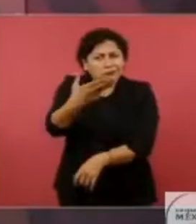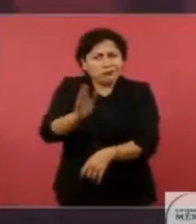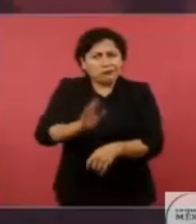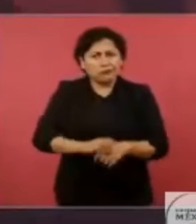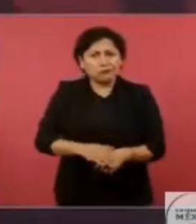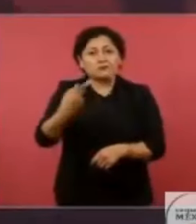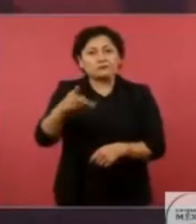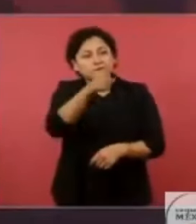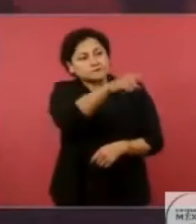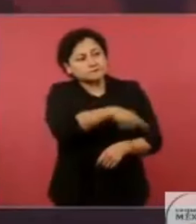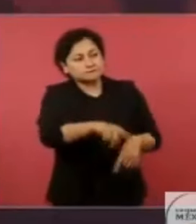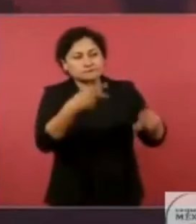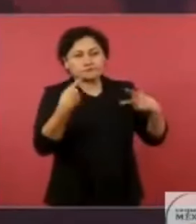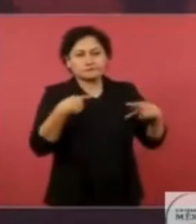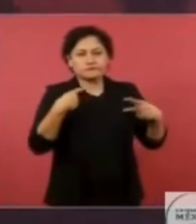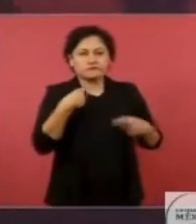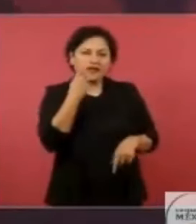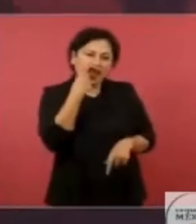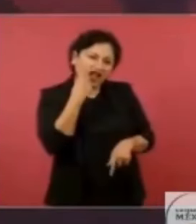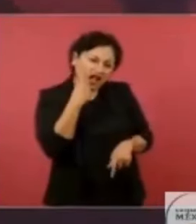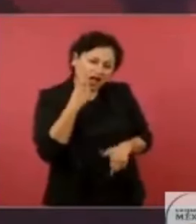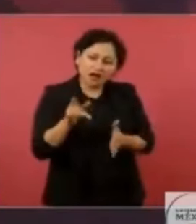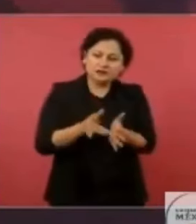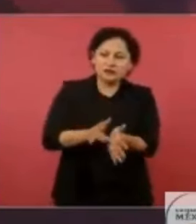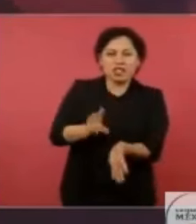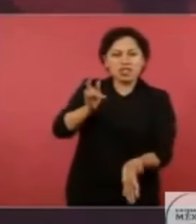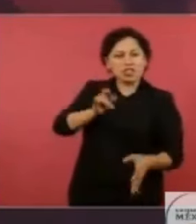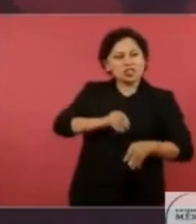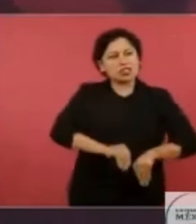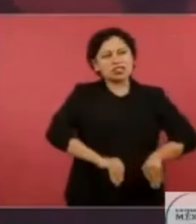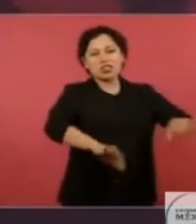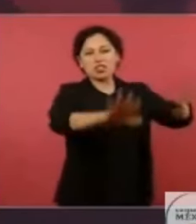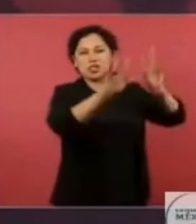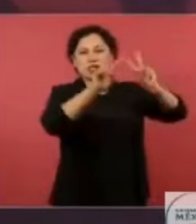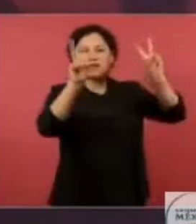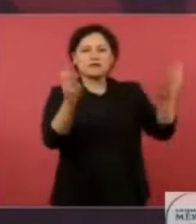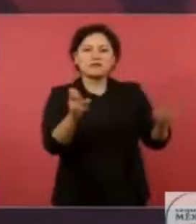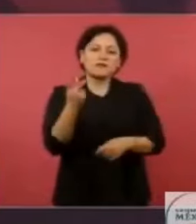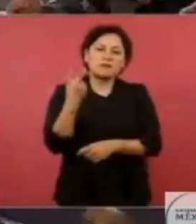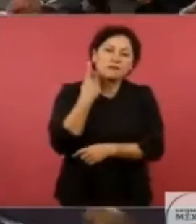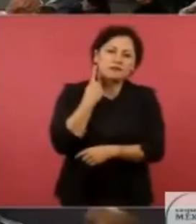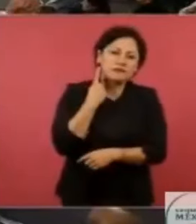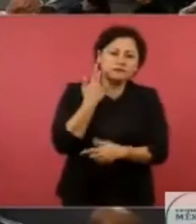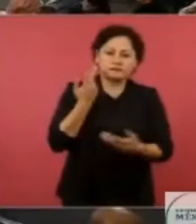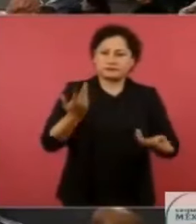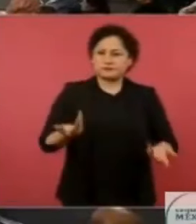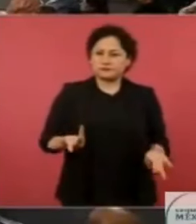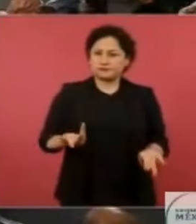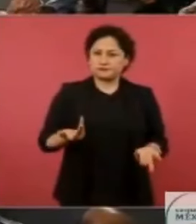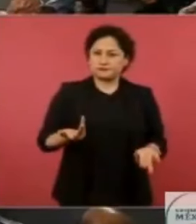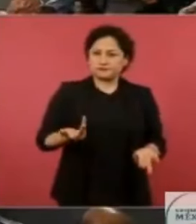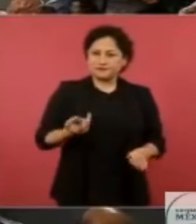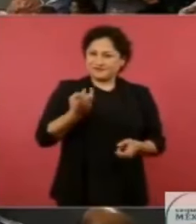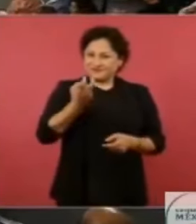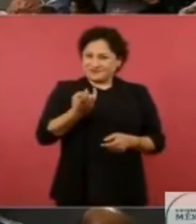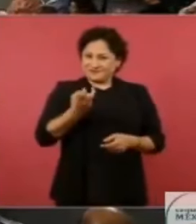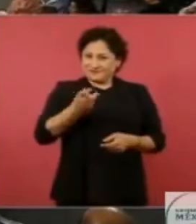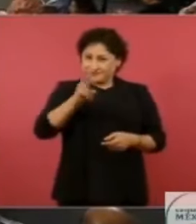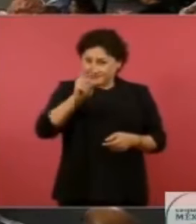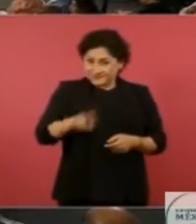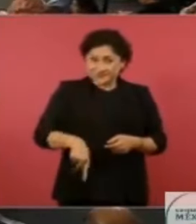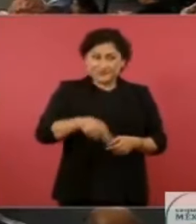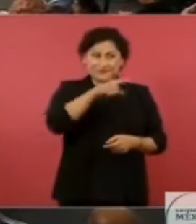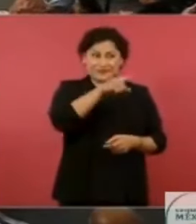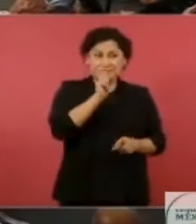y tiqueros, cómo son capaces de traficar con el